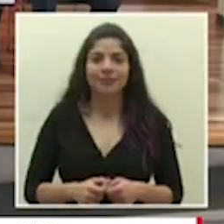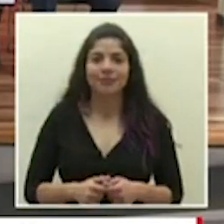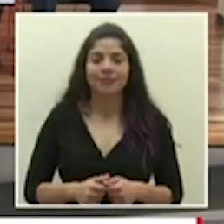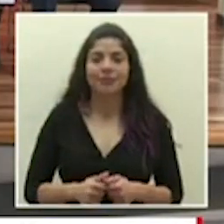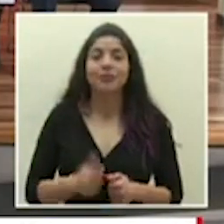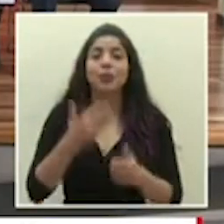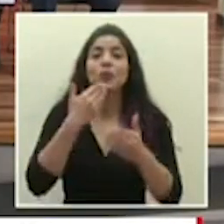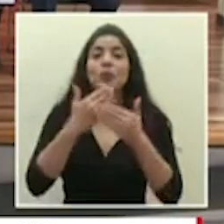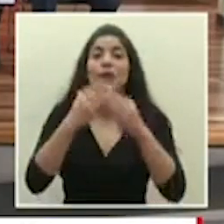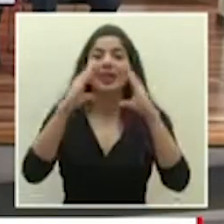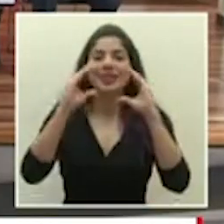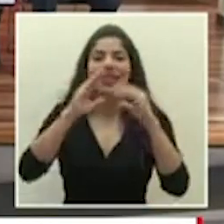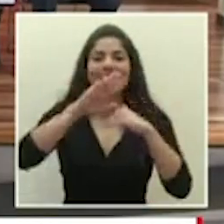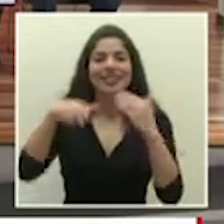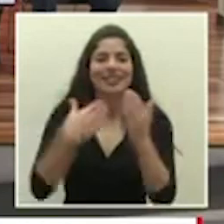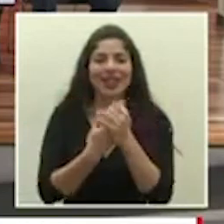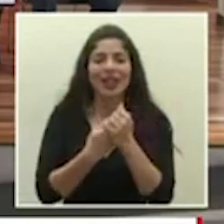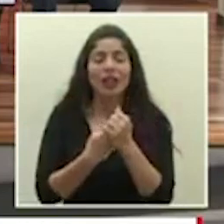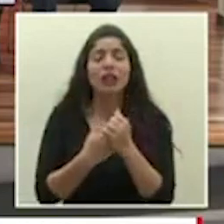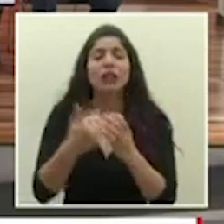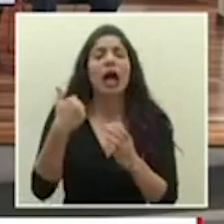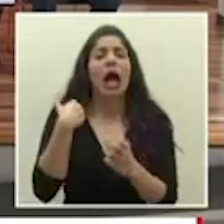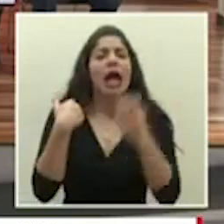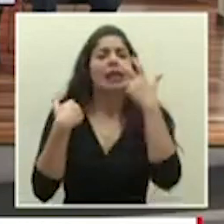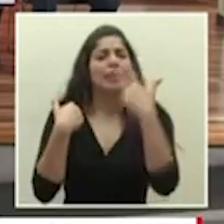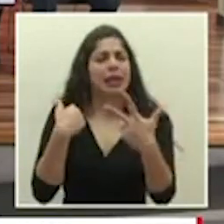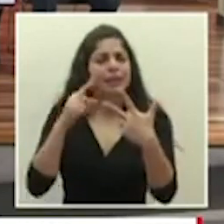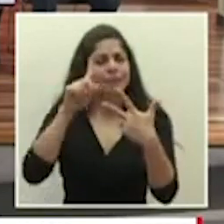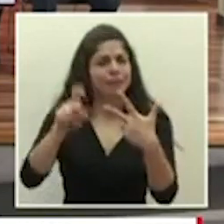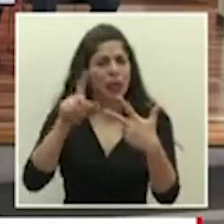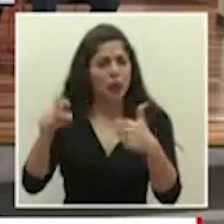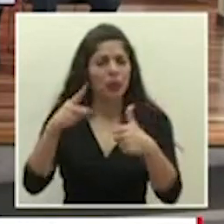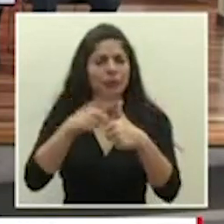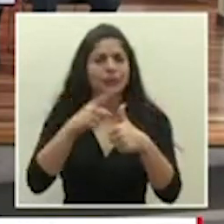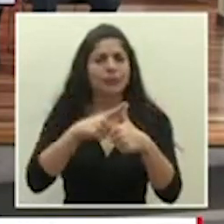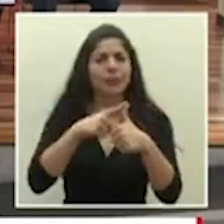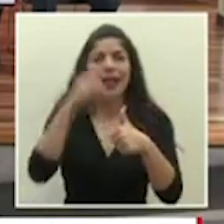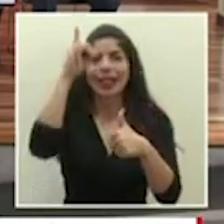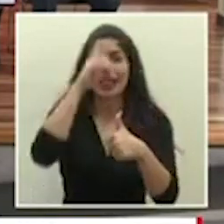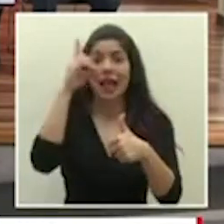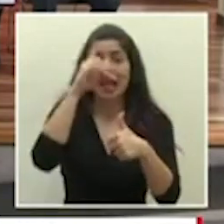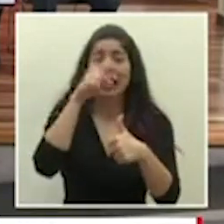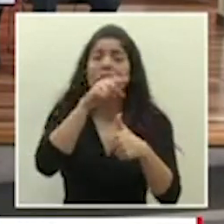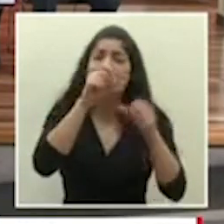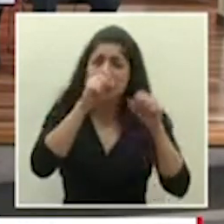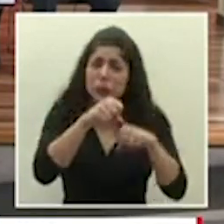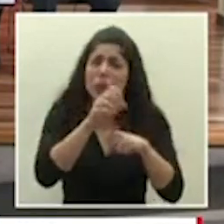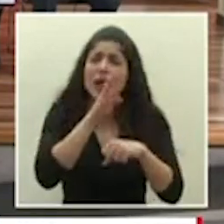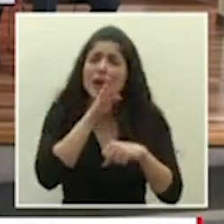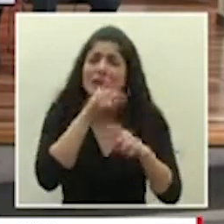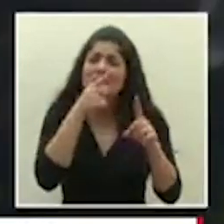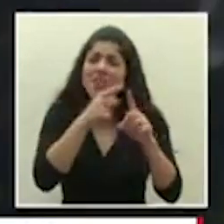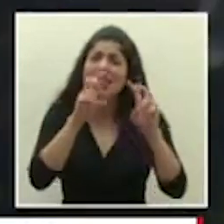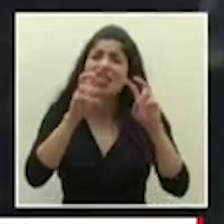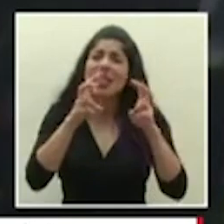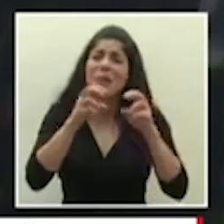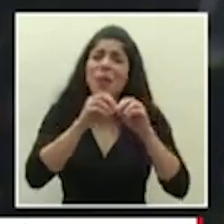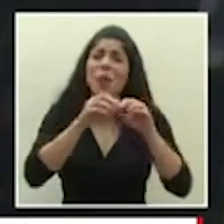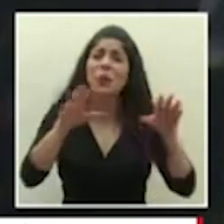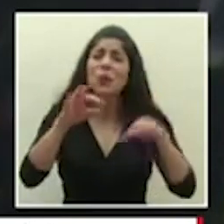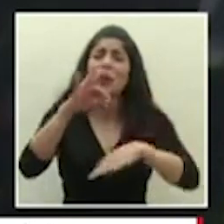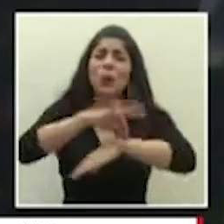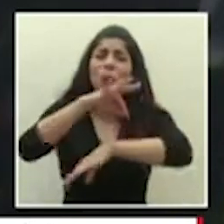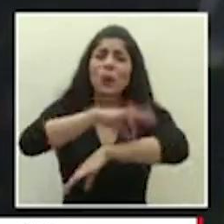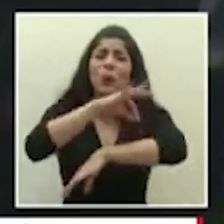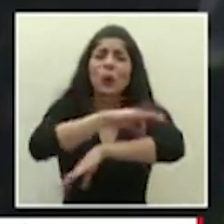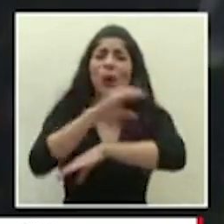Buenas tardes a todos tengo tres consultas una para don Daniel que si se puede referir al tema del brote de dengue que hay en